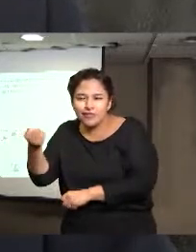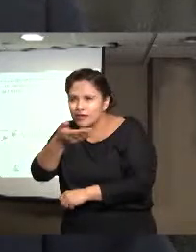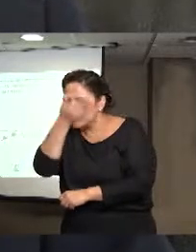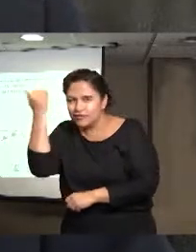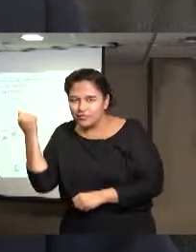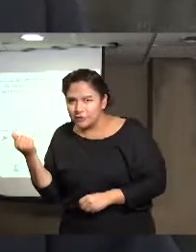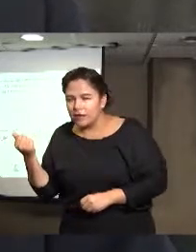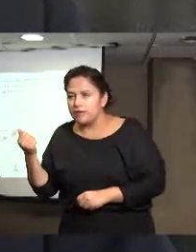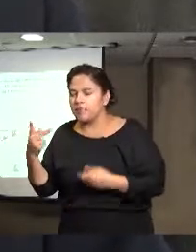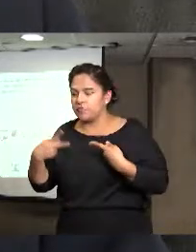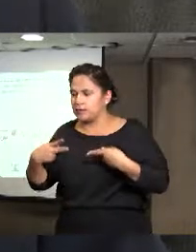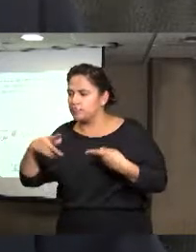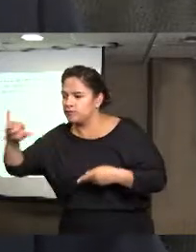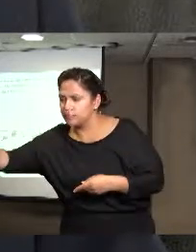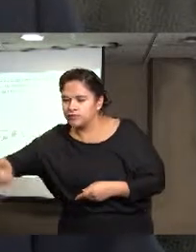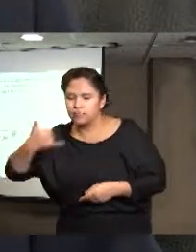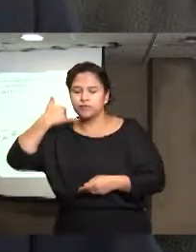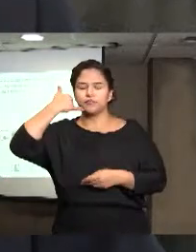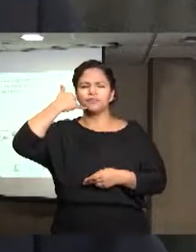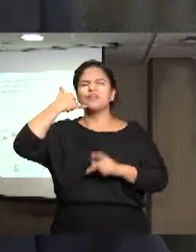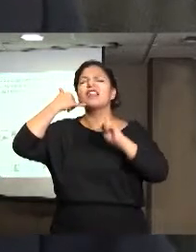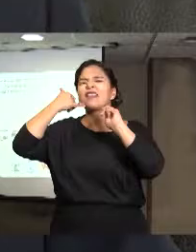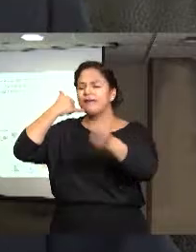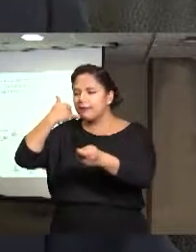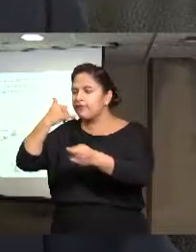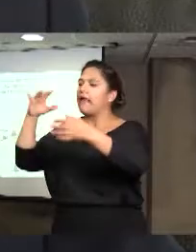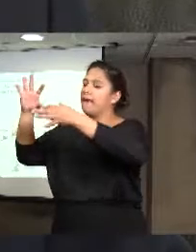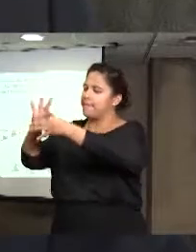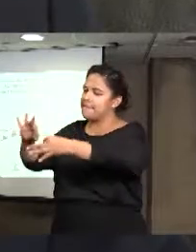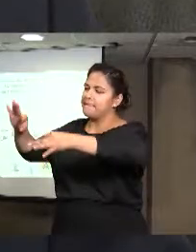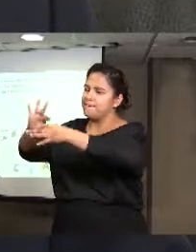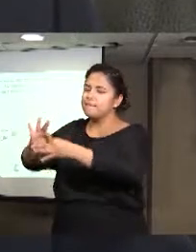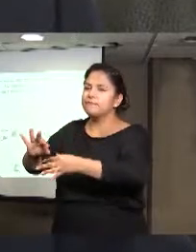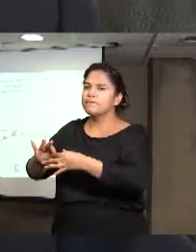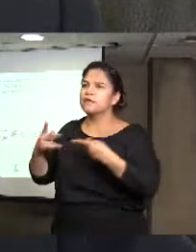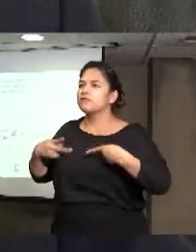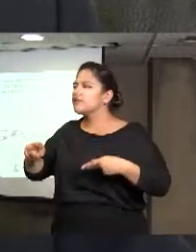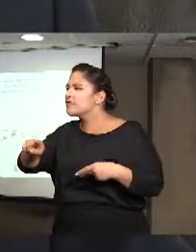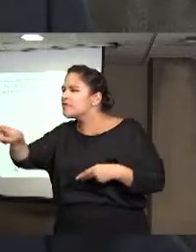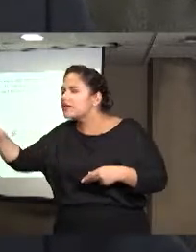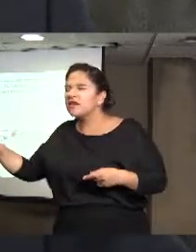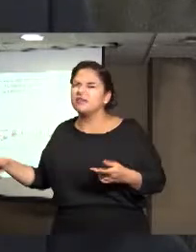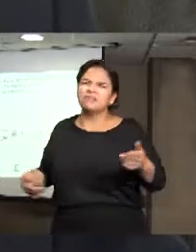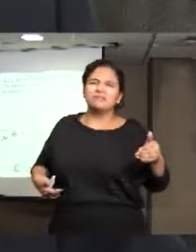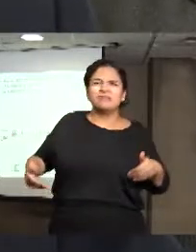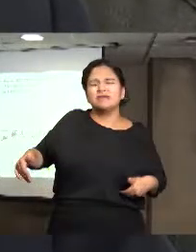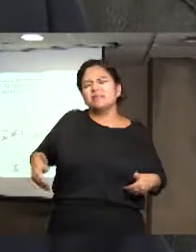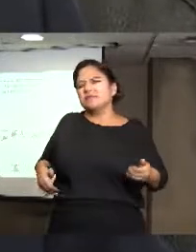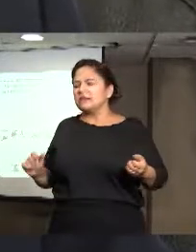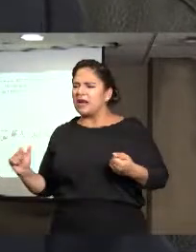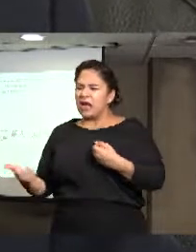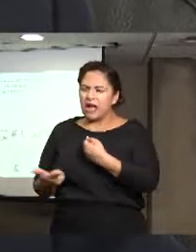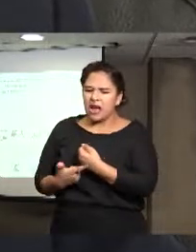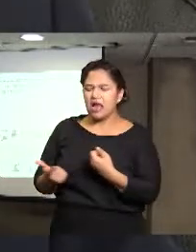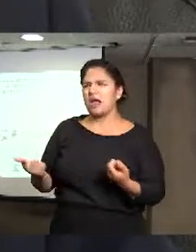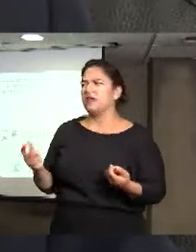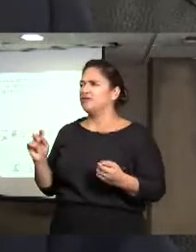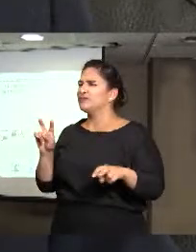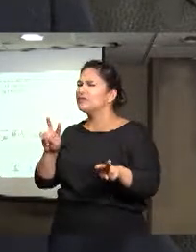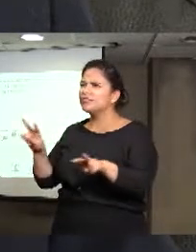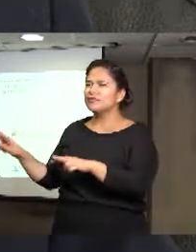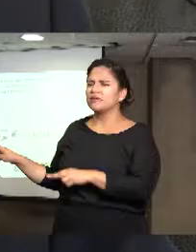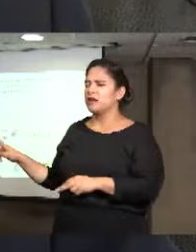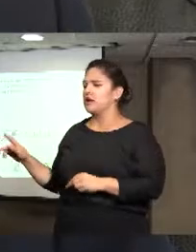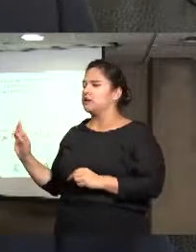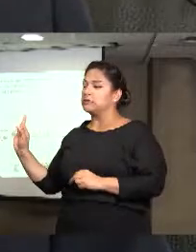está ayudando a que las personas sepan qué es trata, que si ellos tienen alguna inquietud sobre lo que están viviendo, sobre lo que ven con sus hijas, con